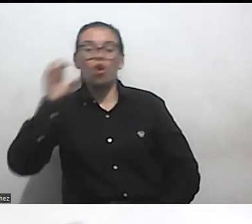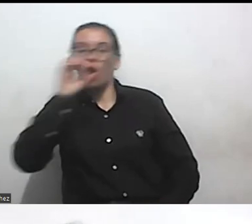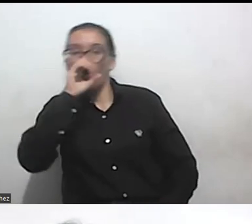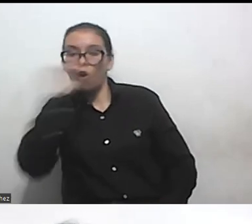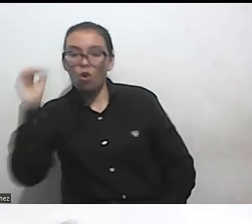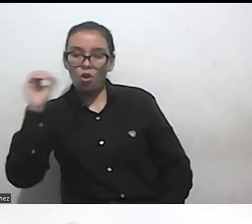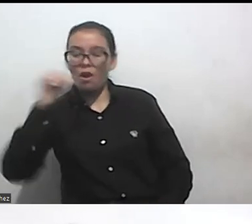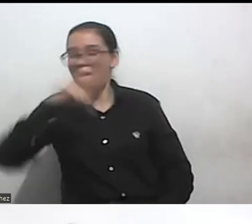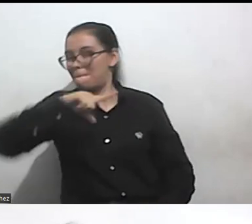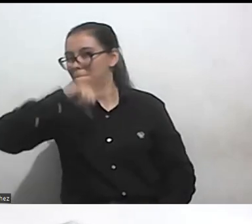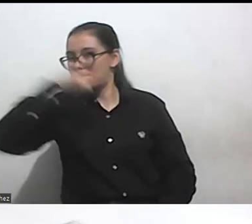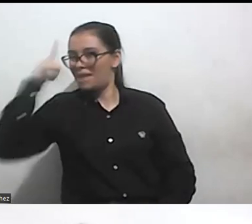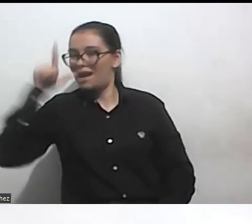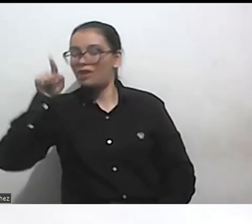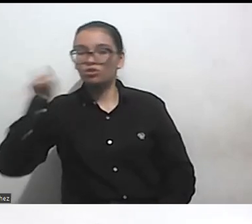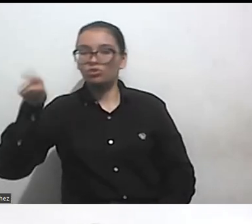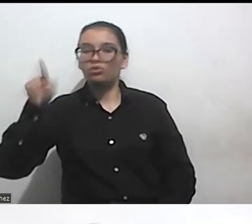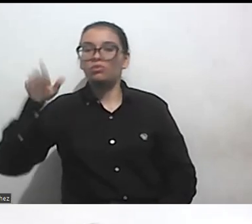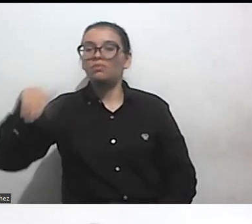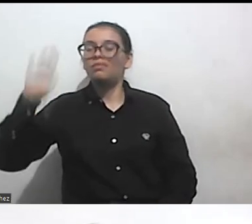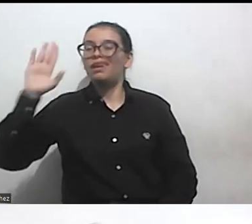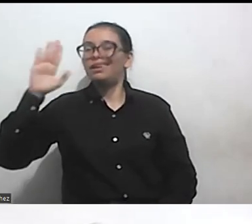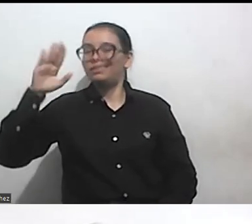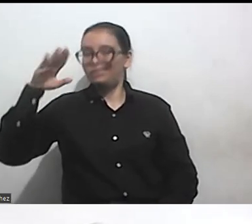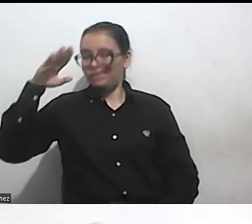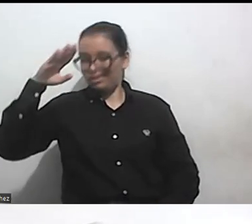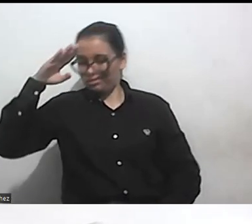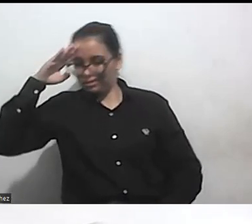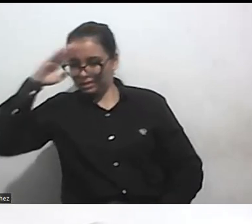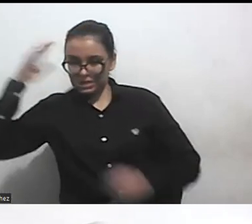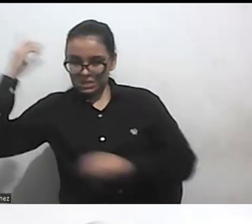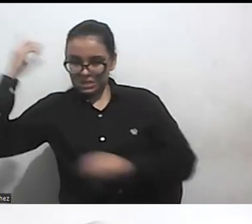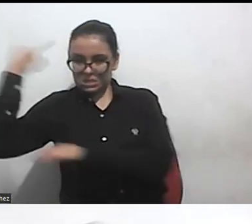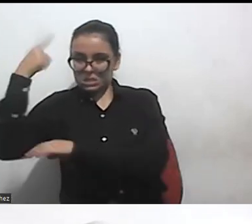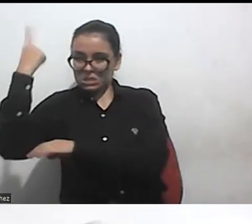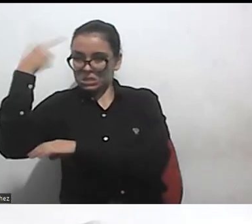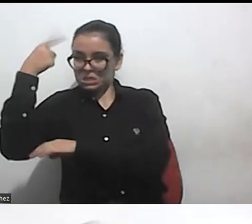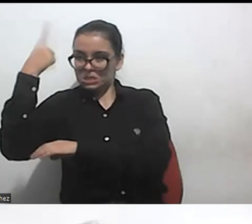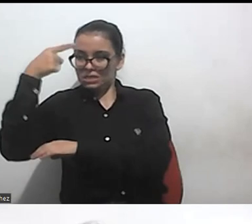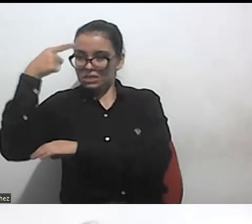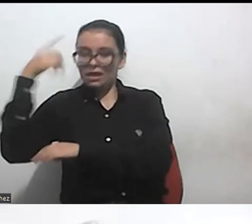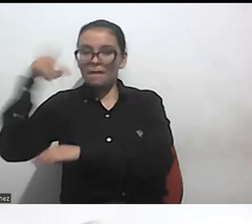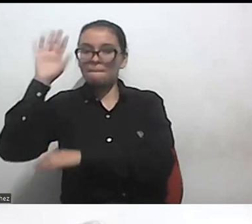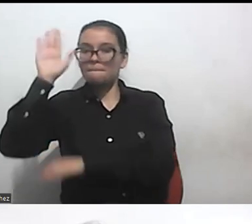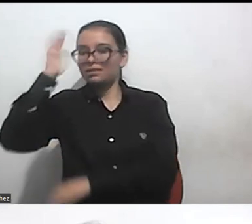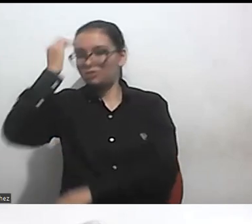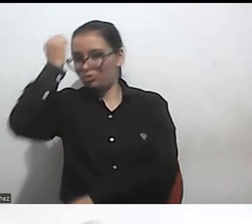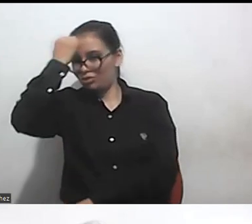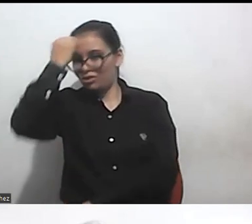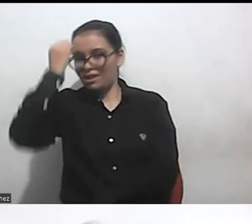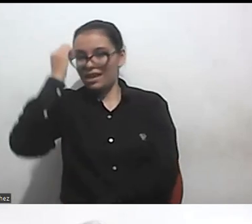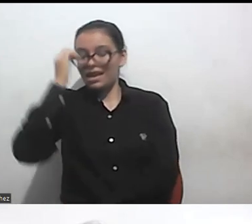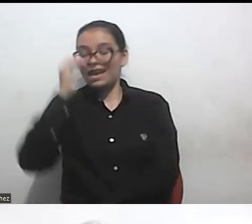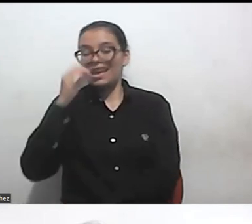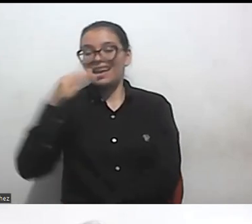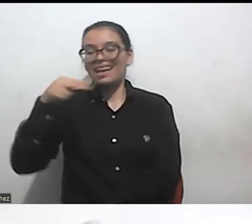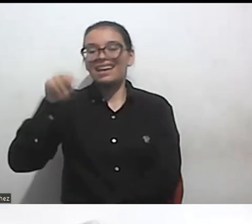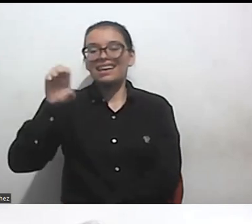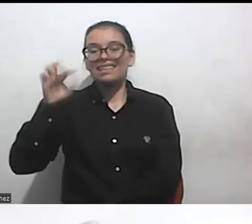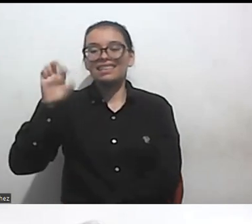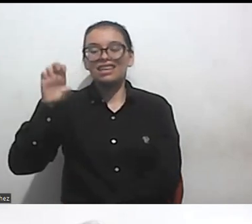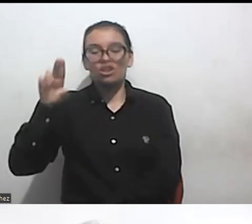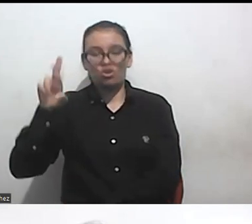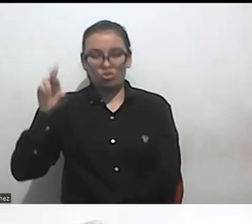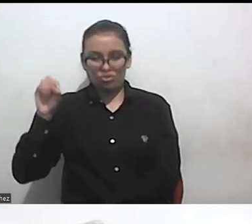es un movimiento militarista es un movimiento heterosexista y la forma de politización en